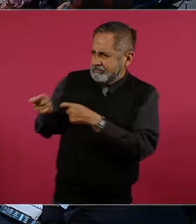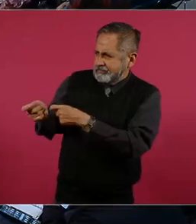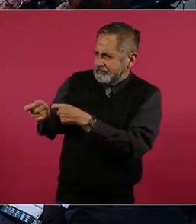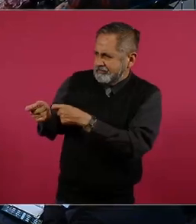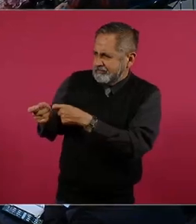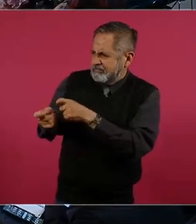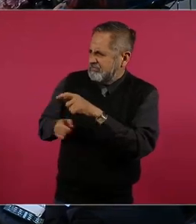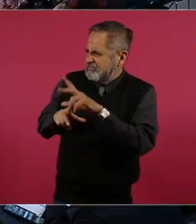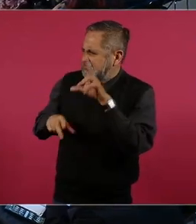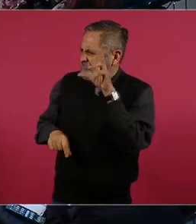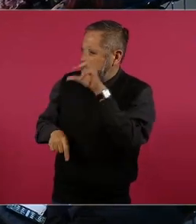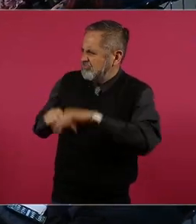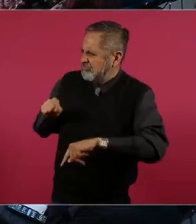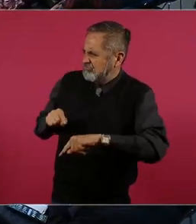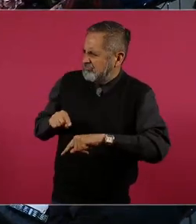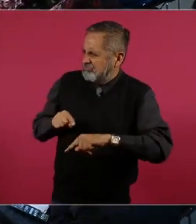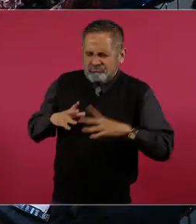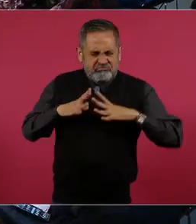Lázaro Cárdenas,